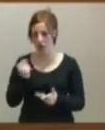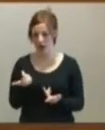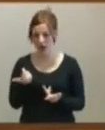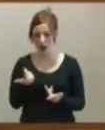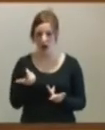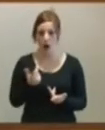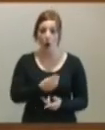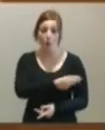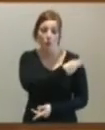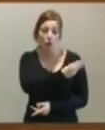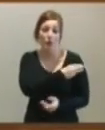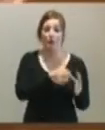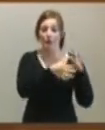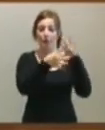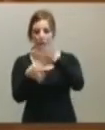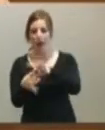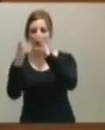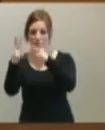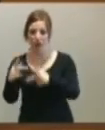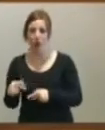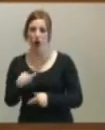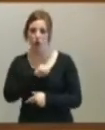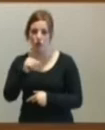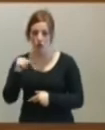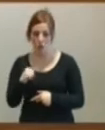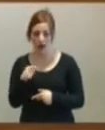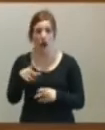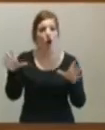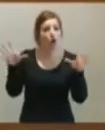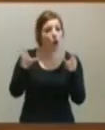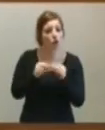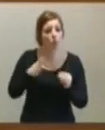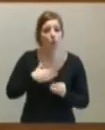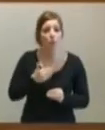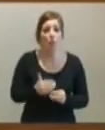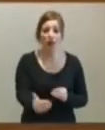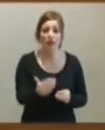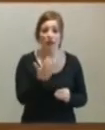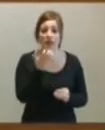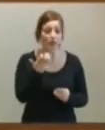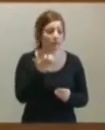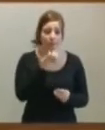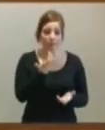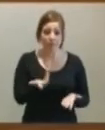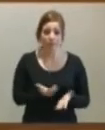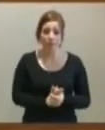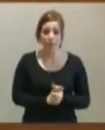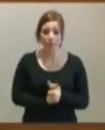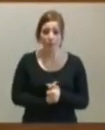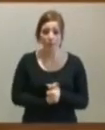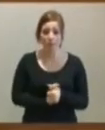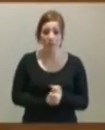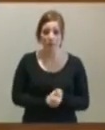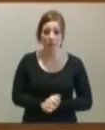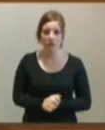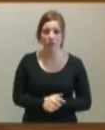a los órganos de la Administración Autonómica. O sea, que fíjase la conclusión a la que podríamos llegar si citásemos correctamente las cifras. Seguramente que usted la puede sacar.